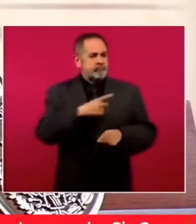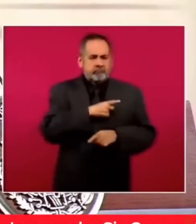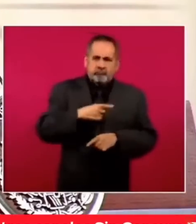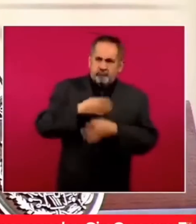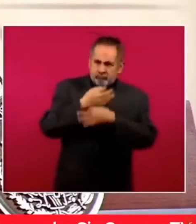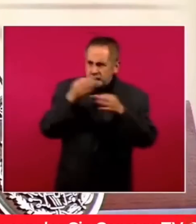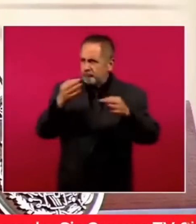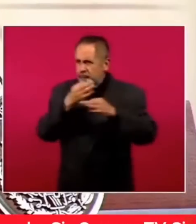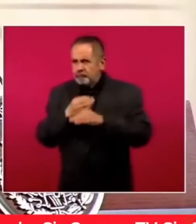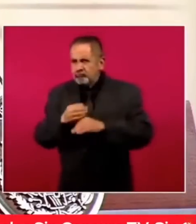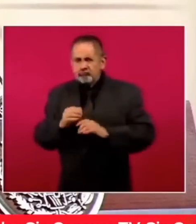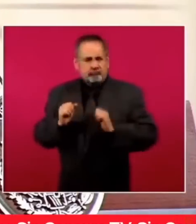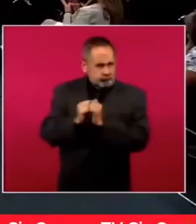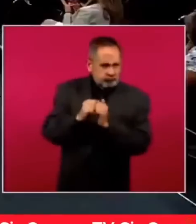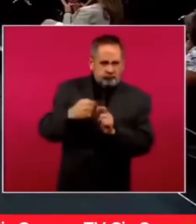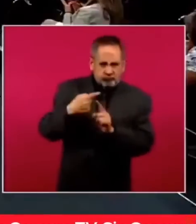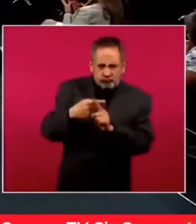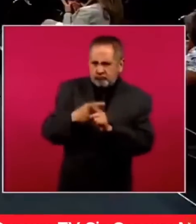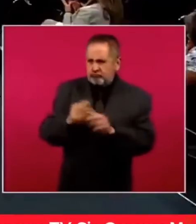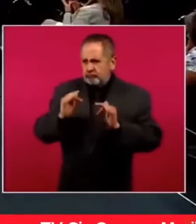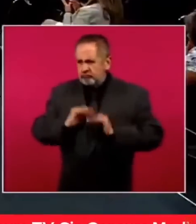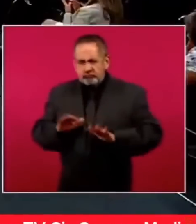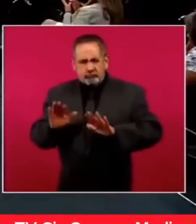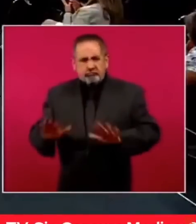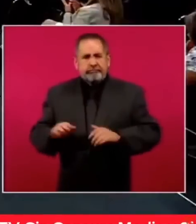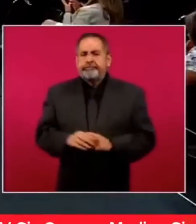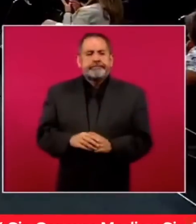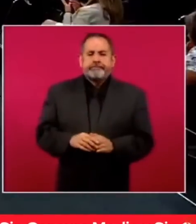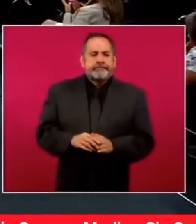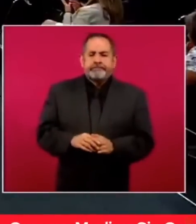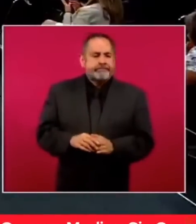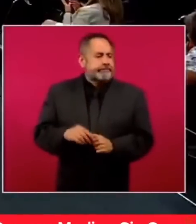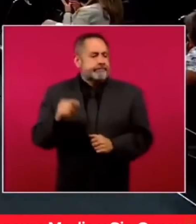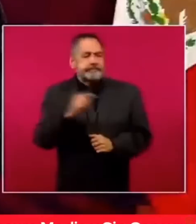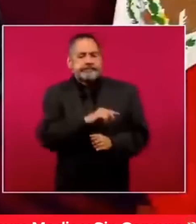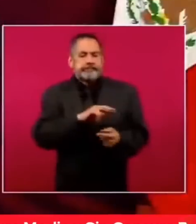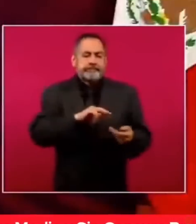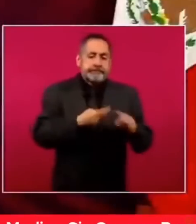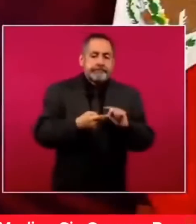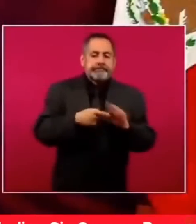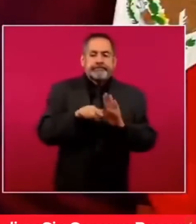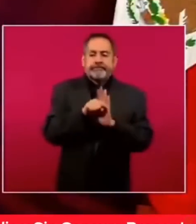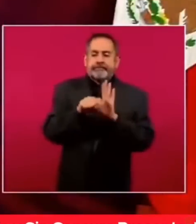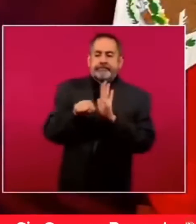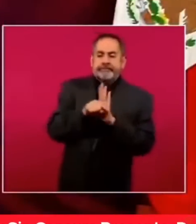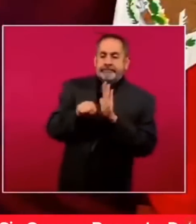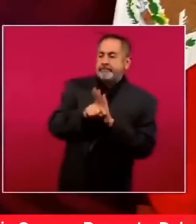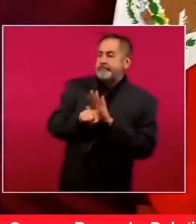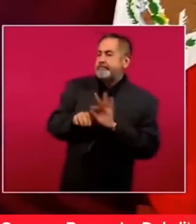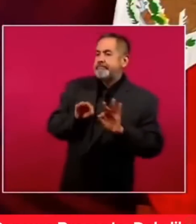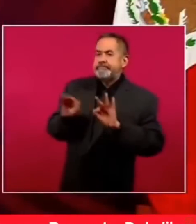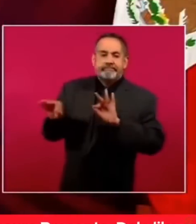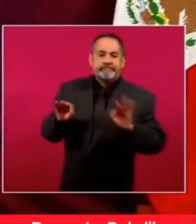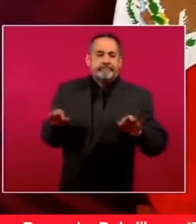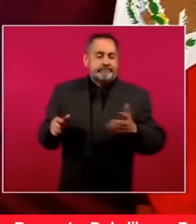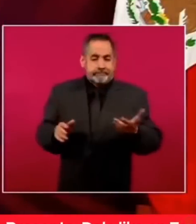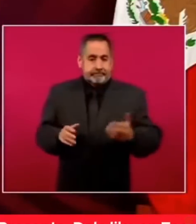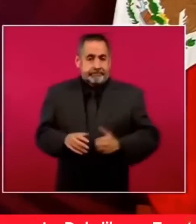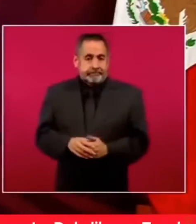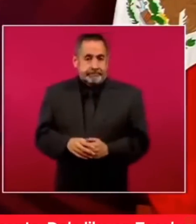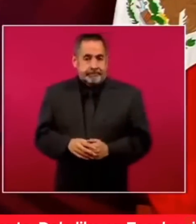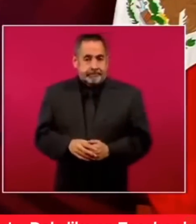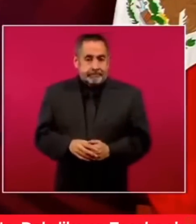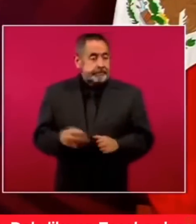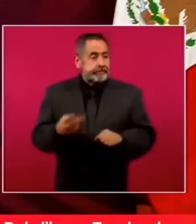de tranquilidad, porque estaba de por medio la situación económica de nuestro país, lo que